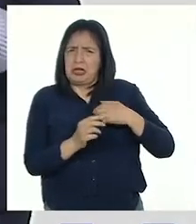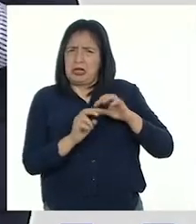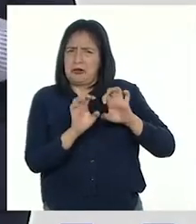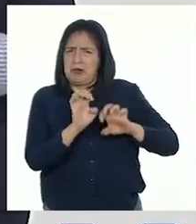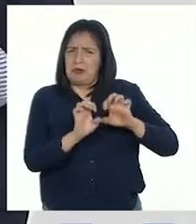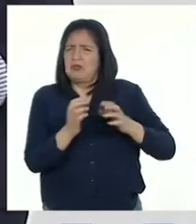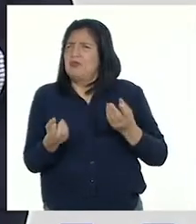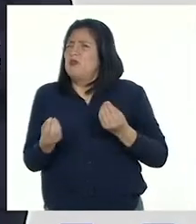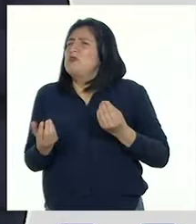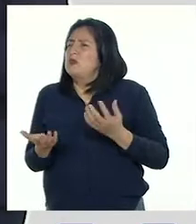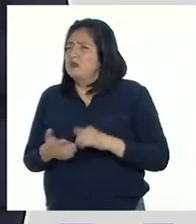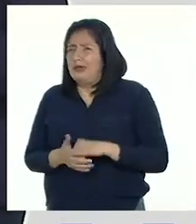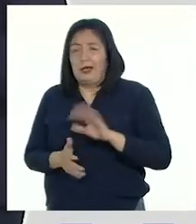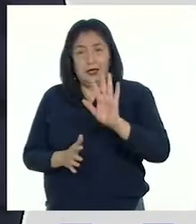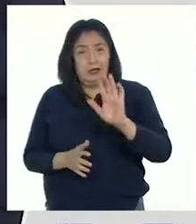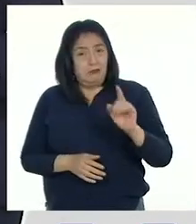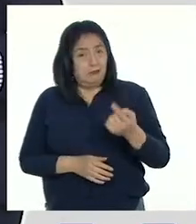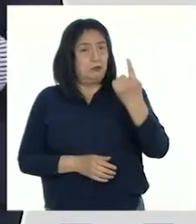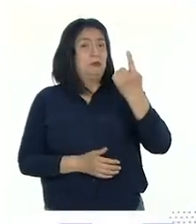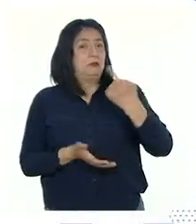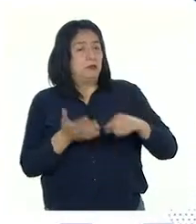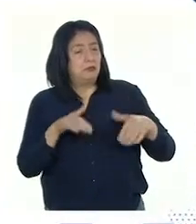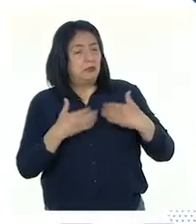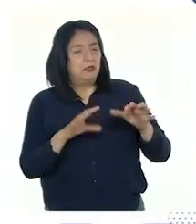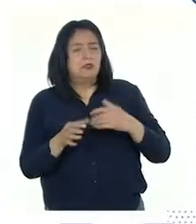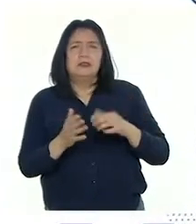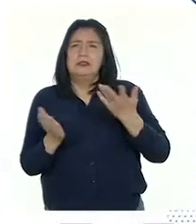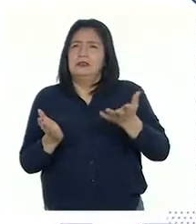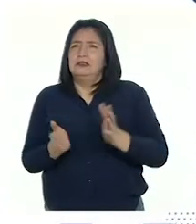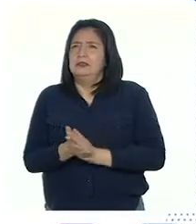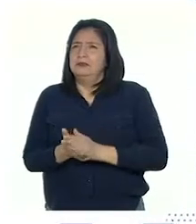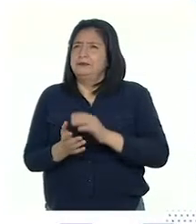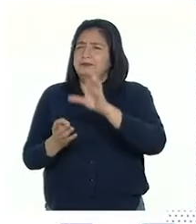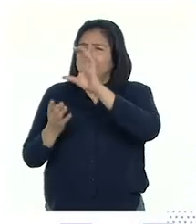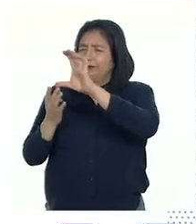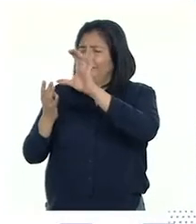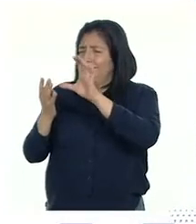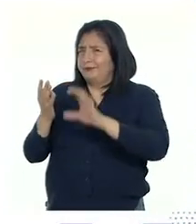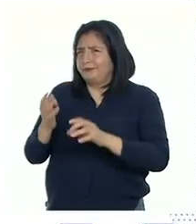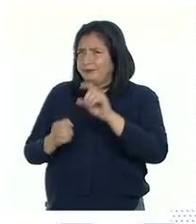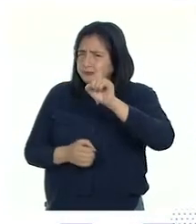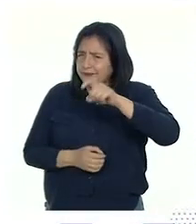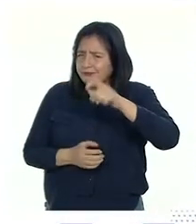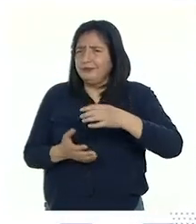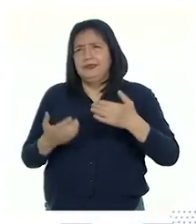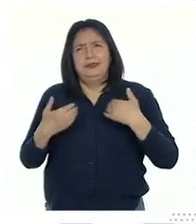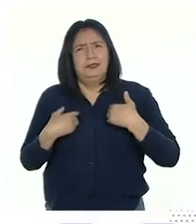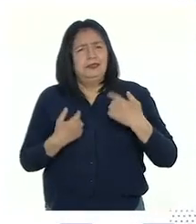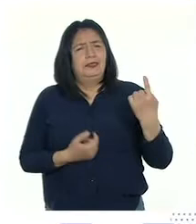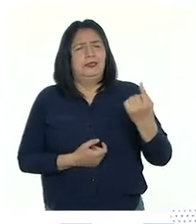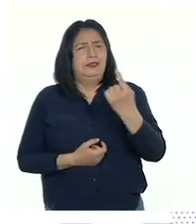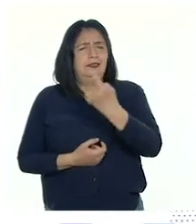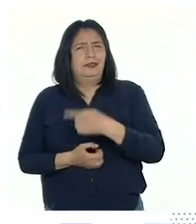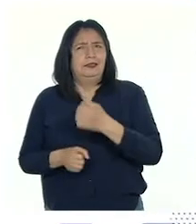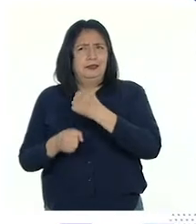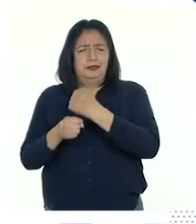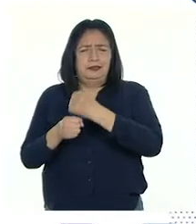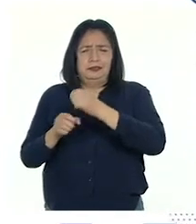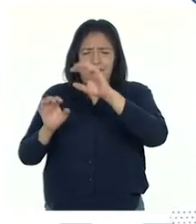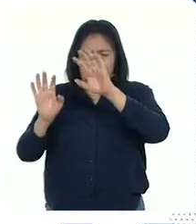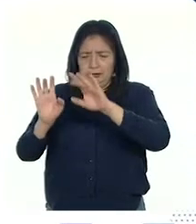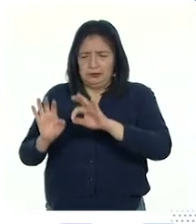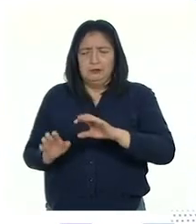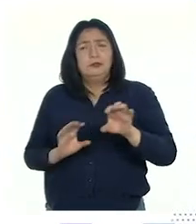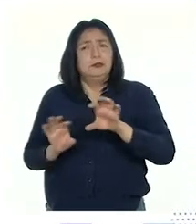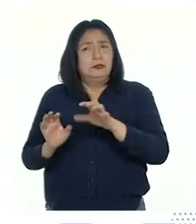iniciar este proceso, lo primero que podrías hacer es revisar las características que debía tener cada producto que tenías que